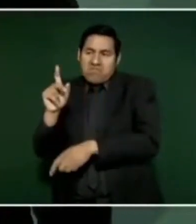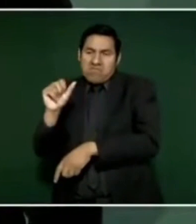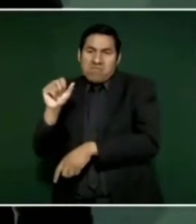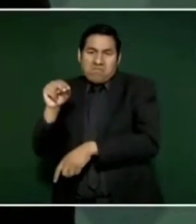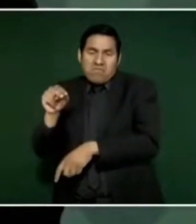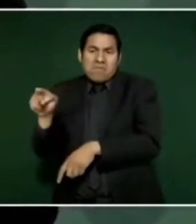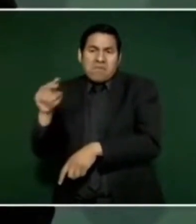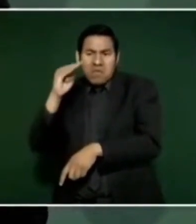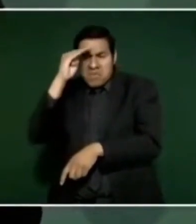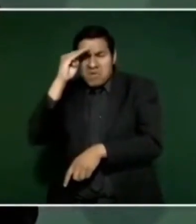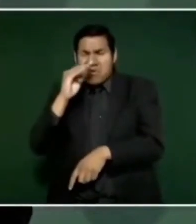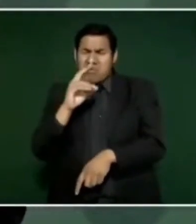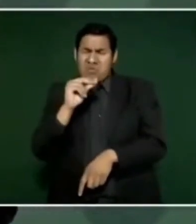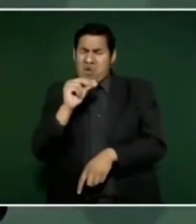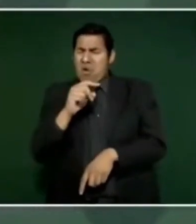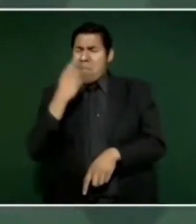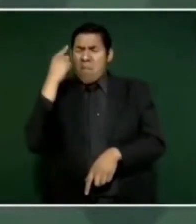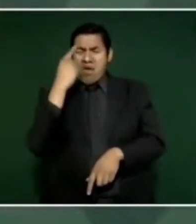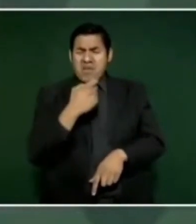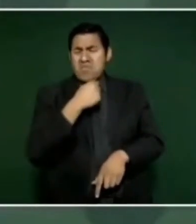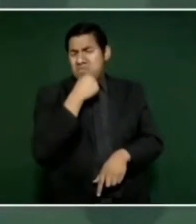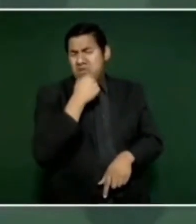eso es paternalismo,